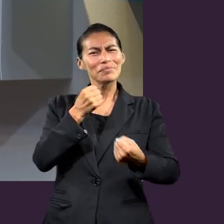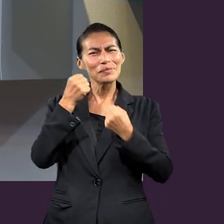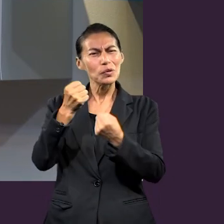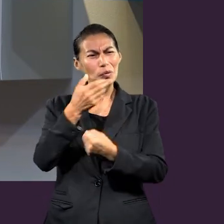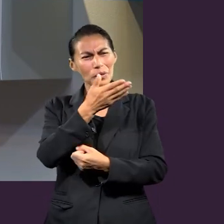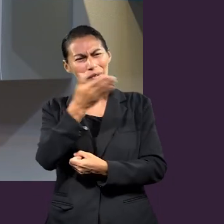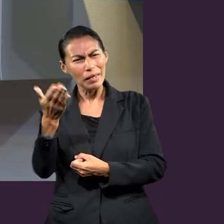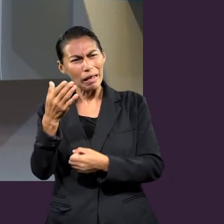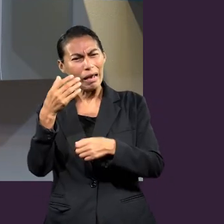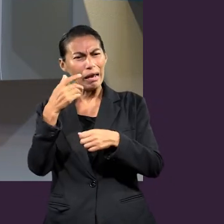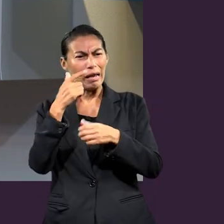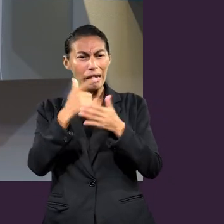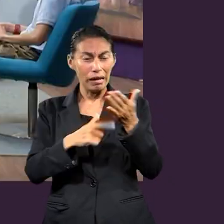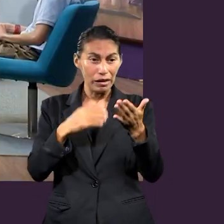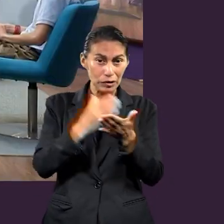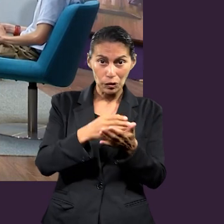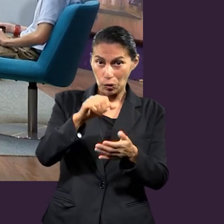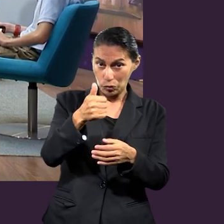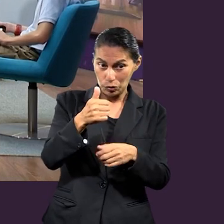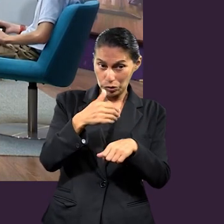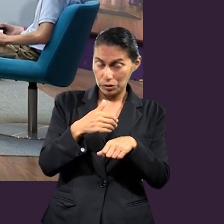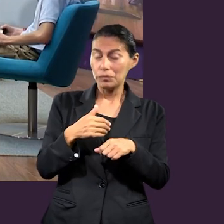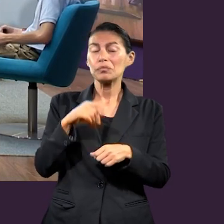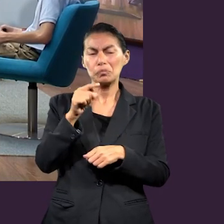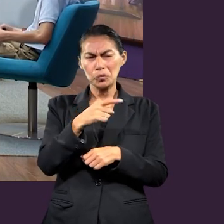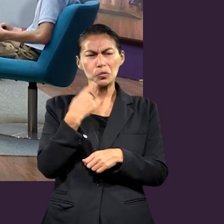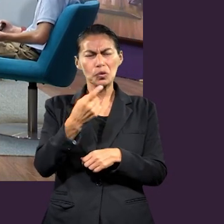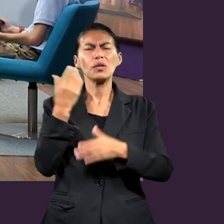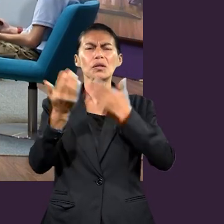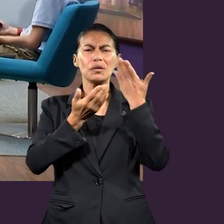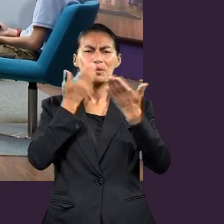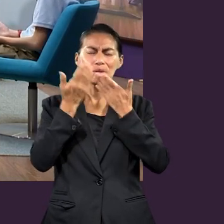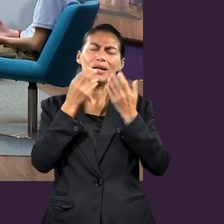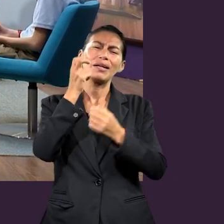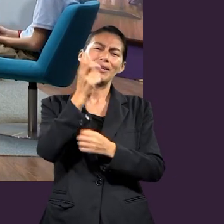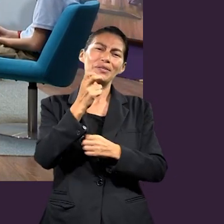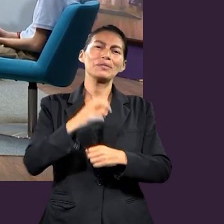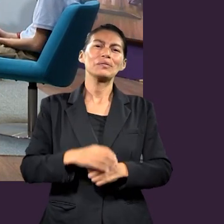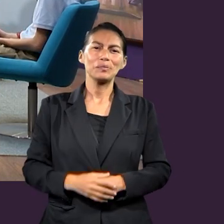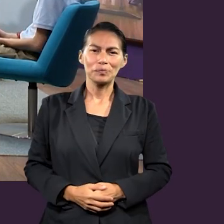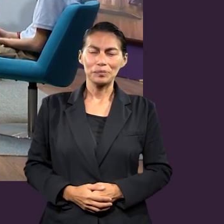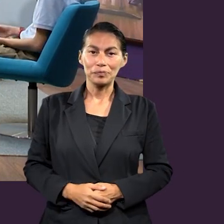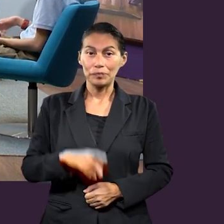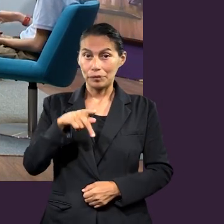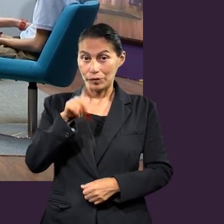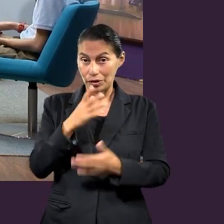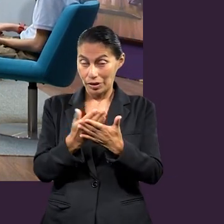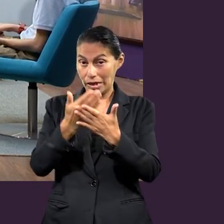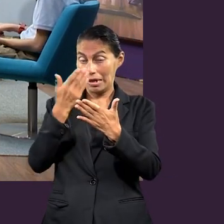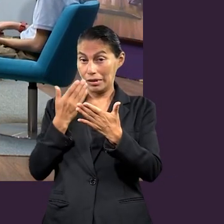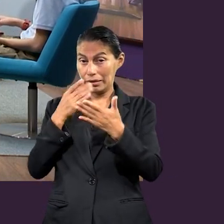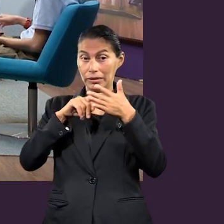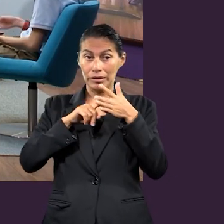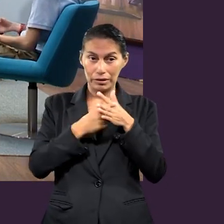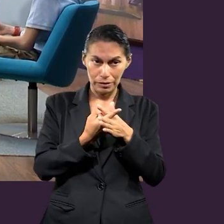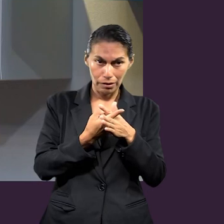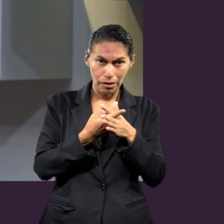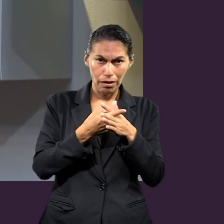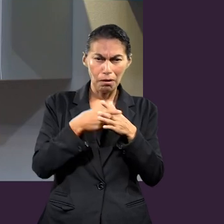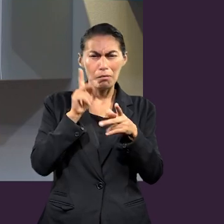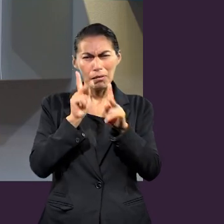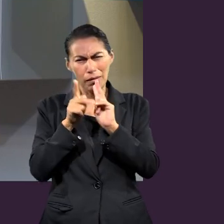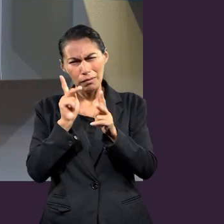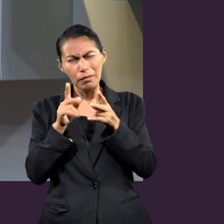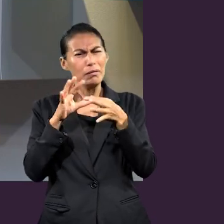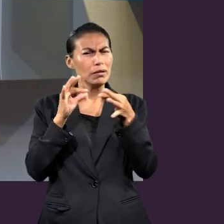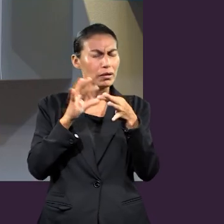estudiando sus lecciones. La lección número 11 nos toca hoy. Y antes de comenzar el diálogo de esta